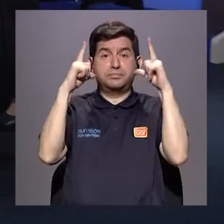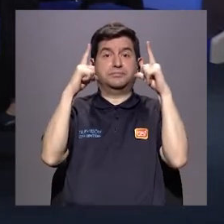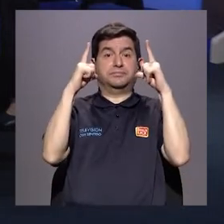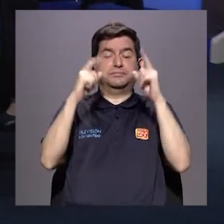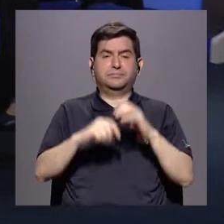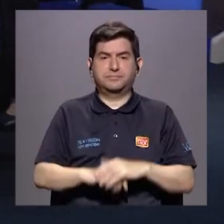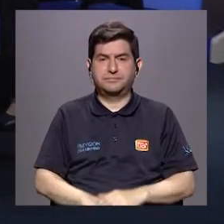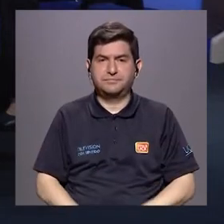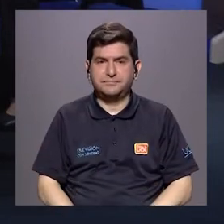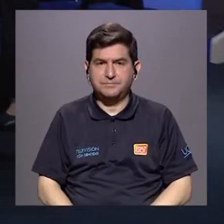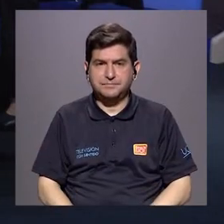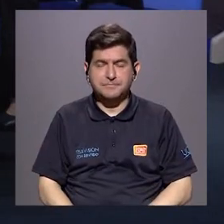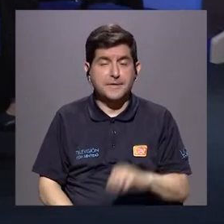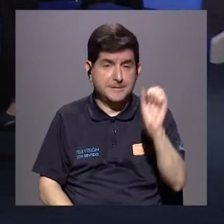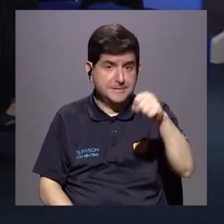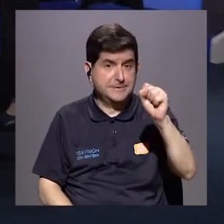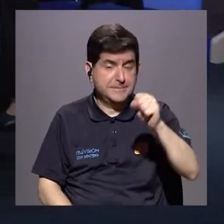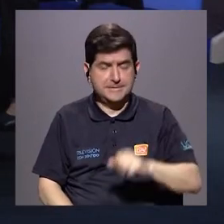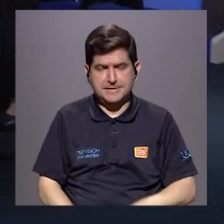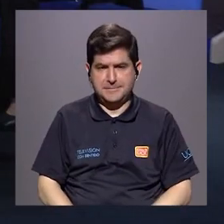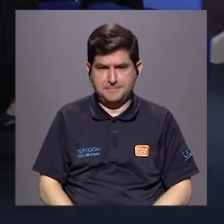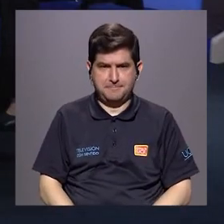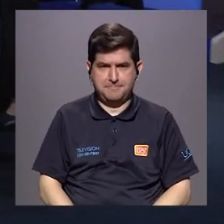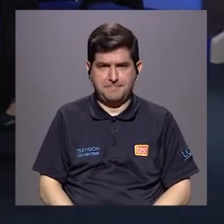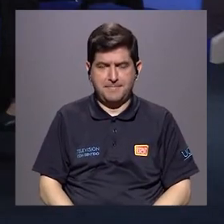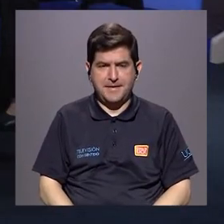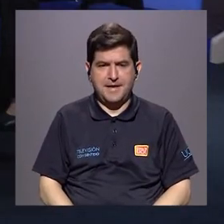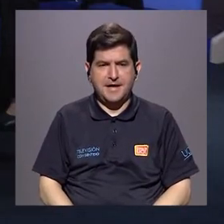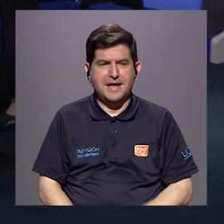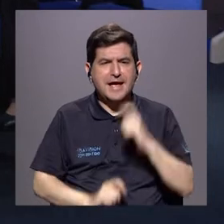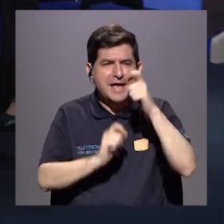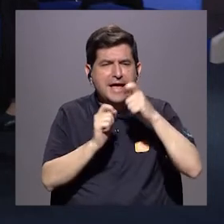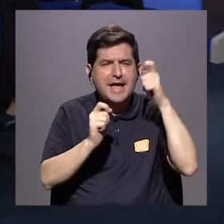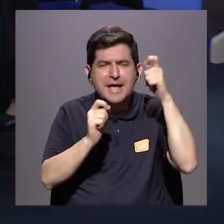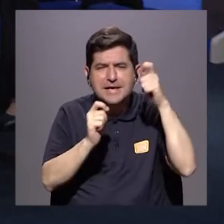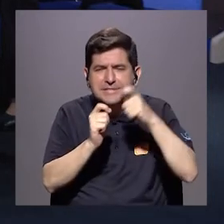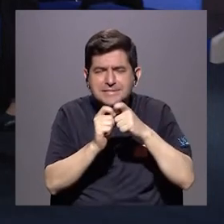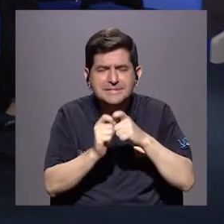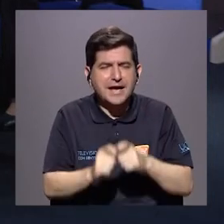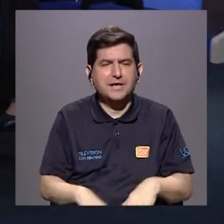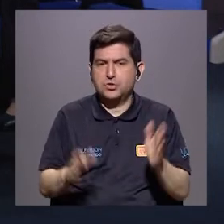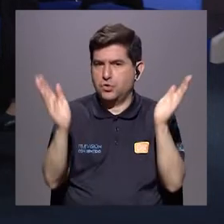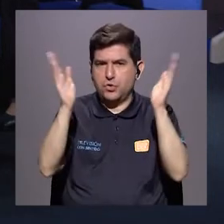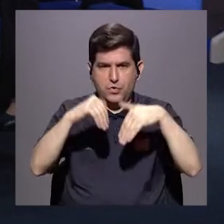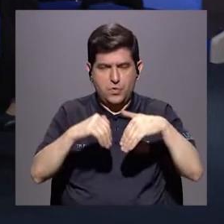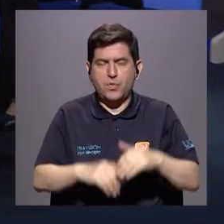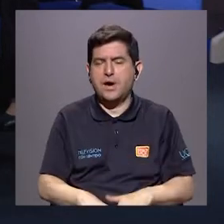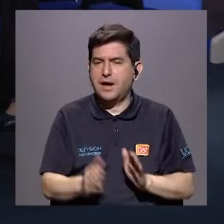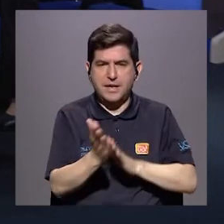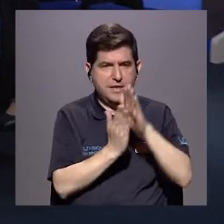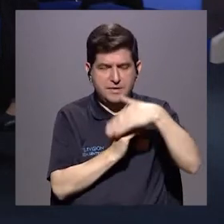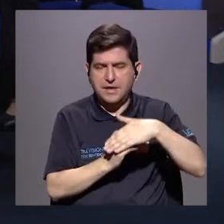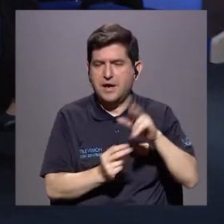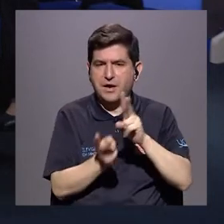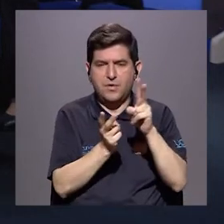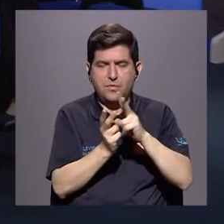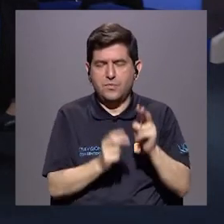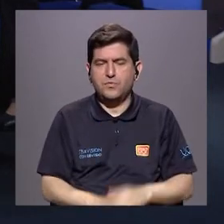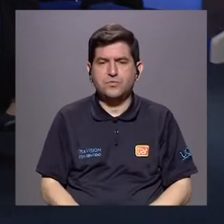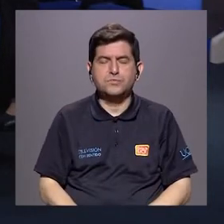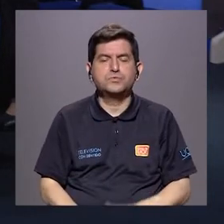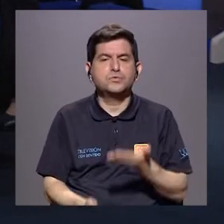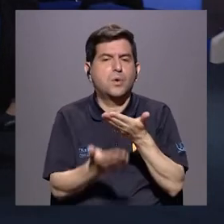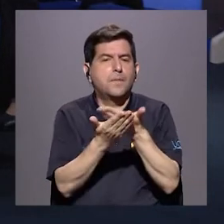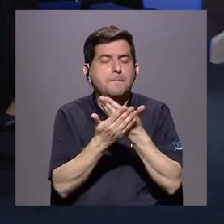de la sospecha? Sí, no hay ningún indicador que sea específico del abuso sexual, pero sí